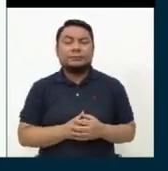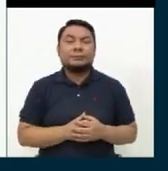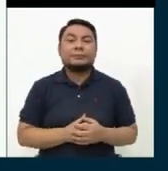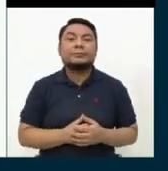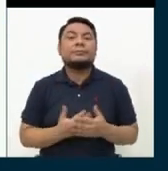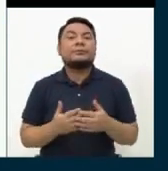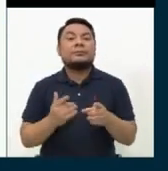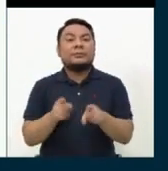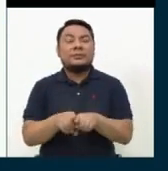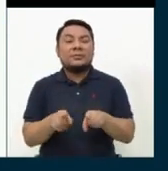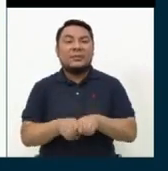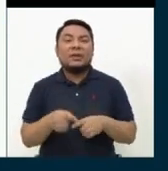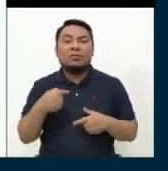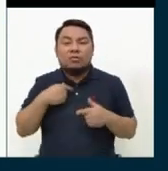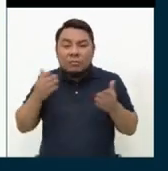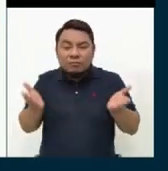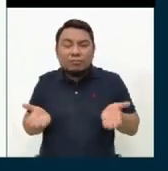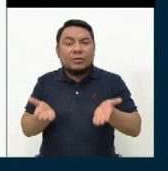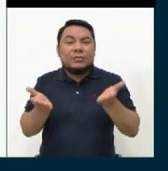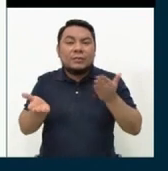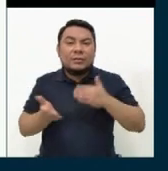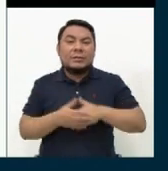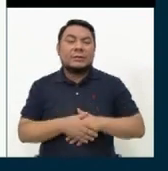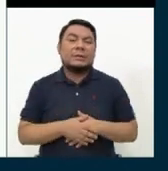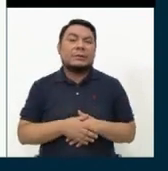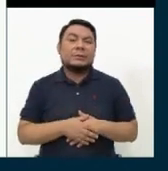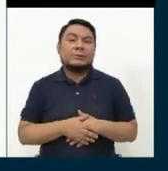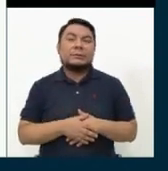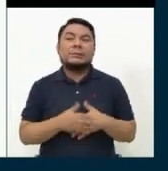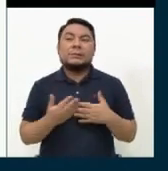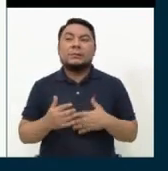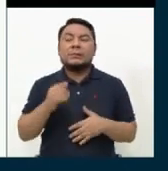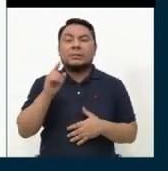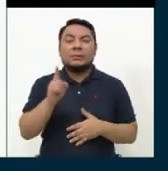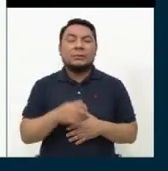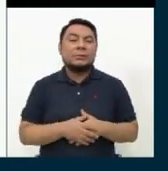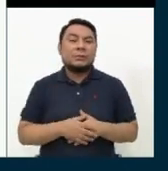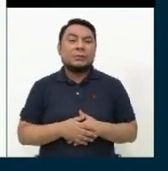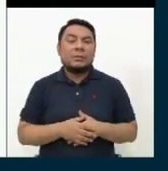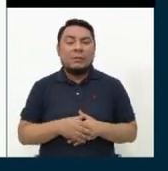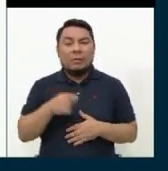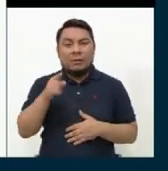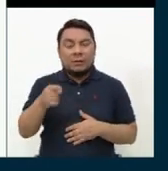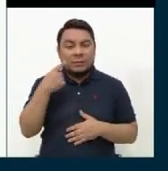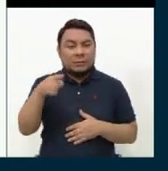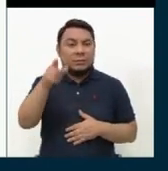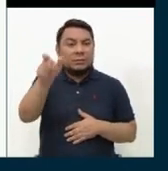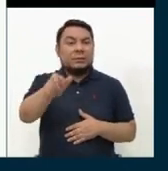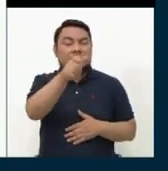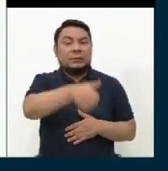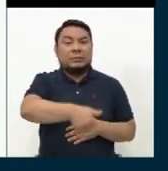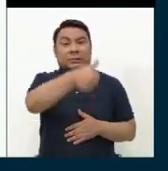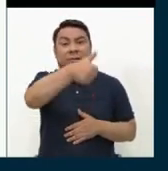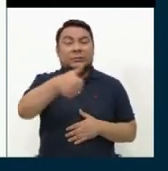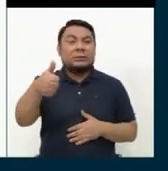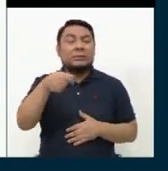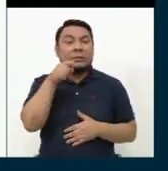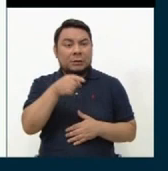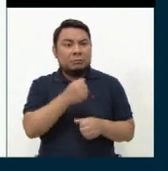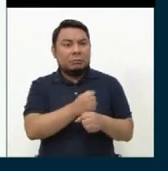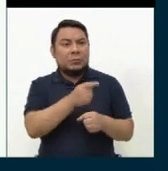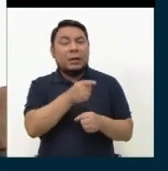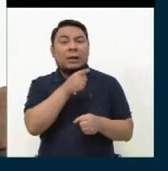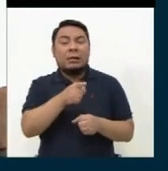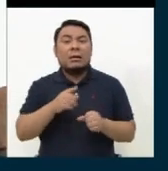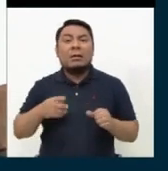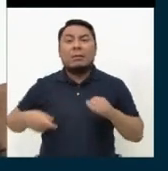Asimismo, voy a promover una ley para los funcionarios públicos que cometan delitos de corrupción,